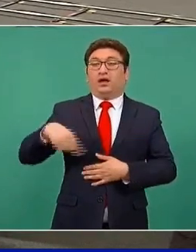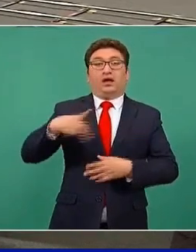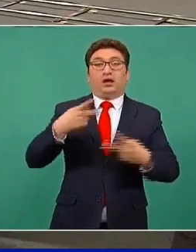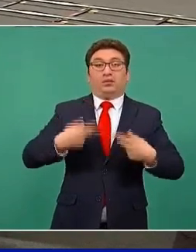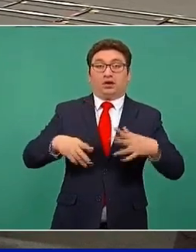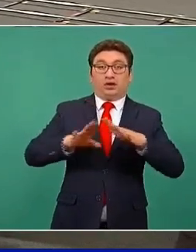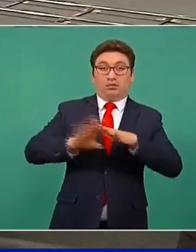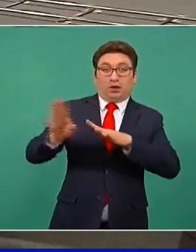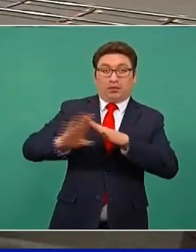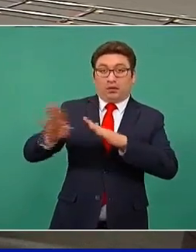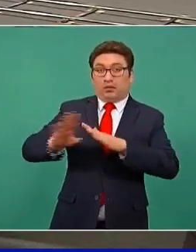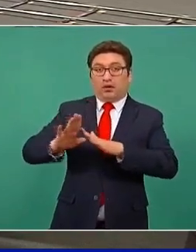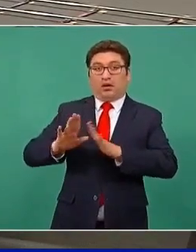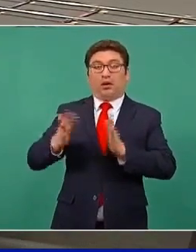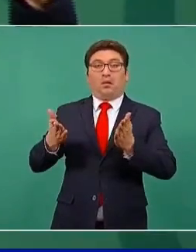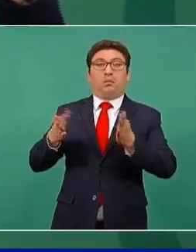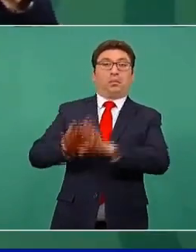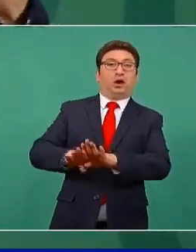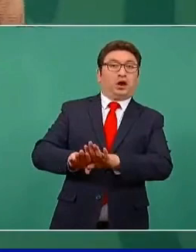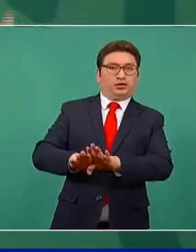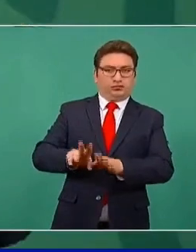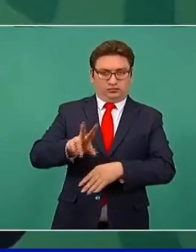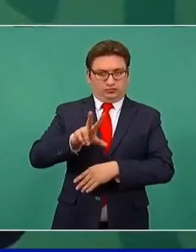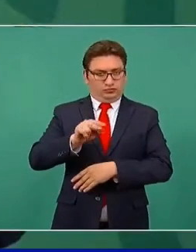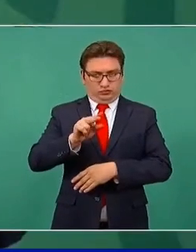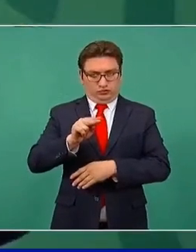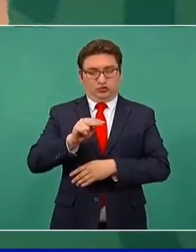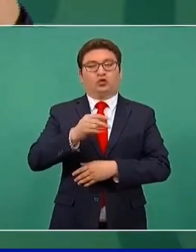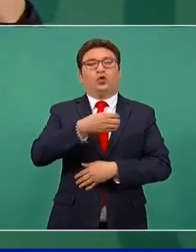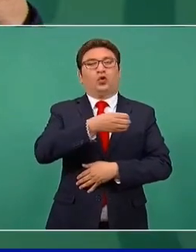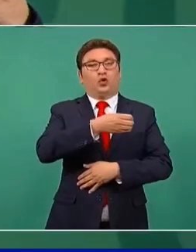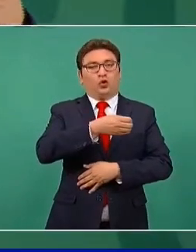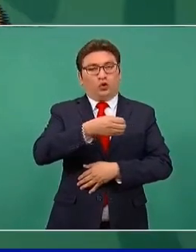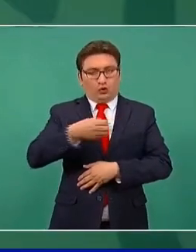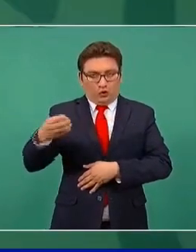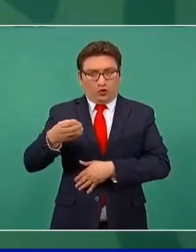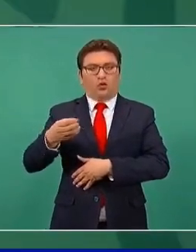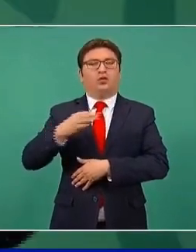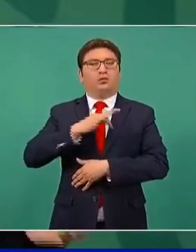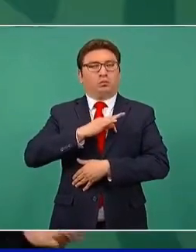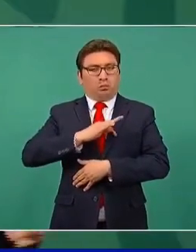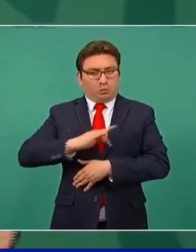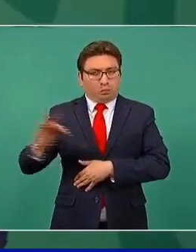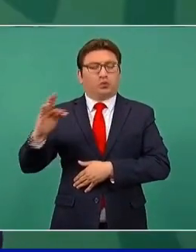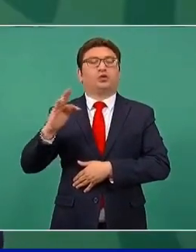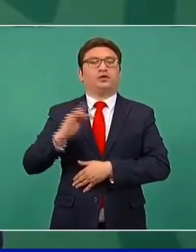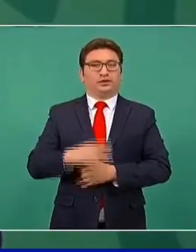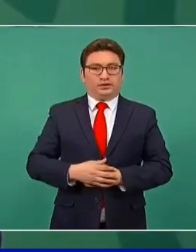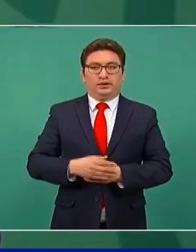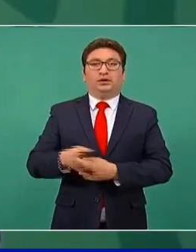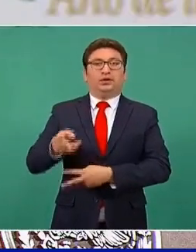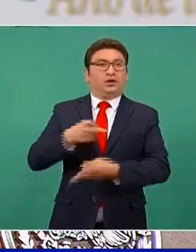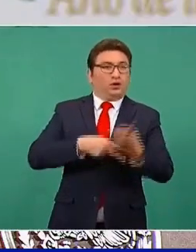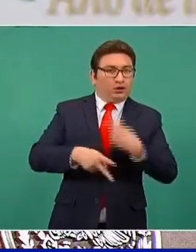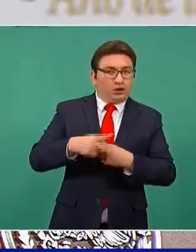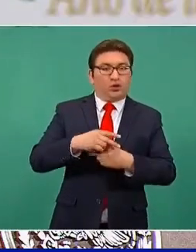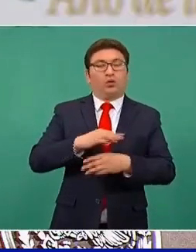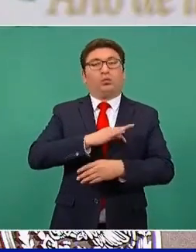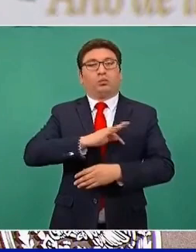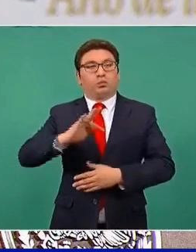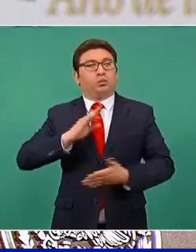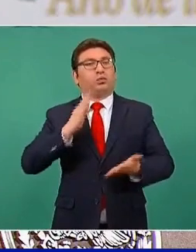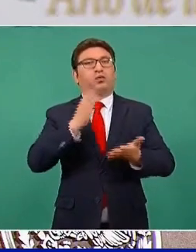migrantes, sino ordenar el flujo. hay mecanismos que deben de